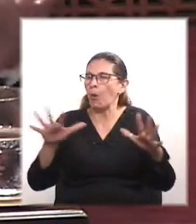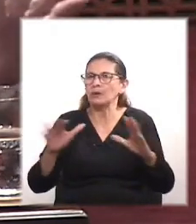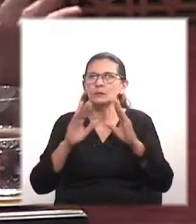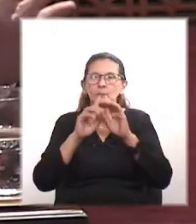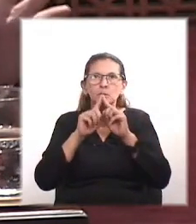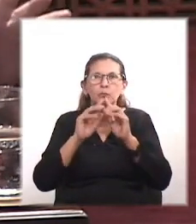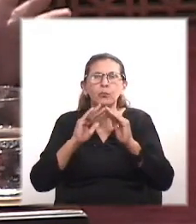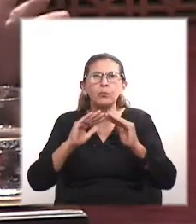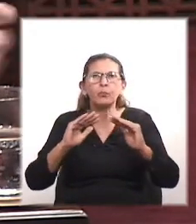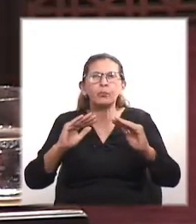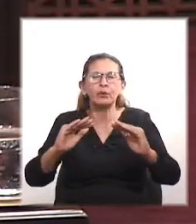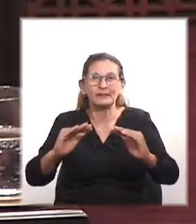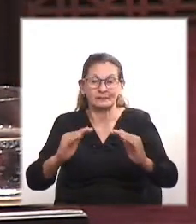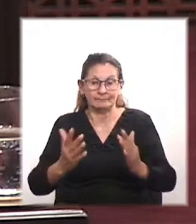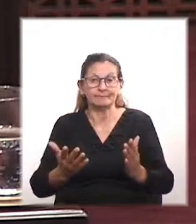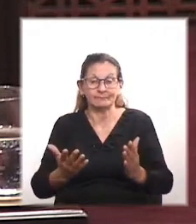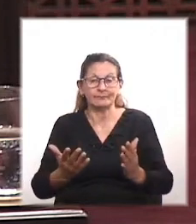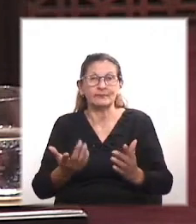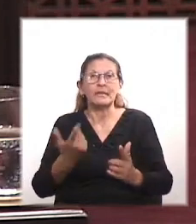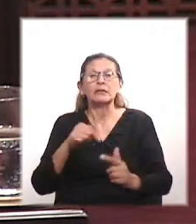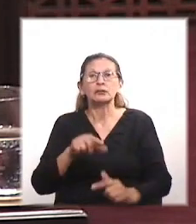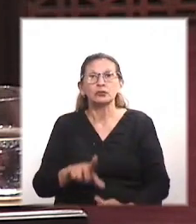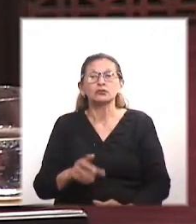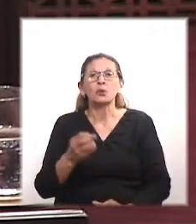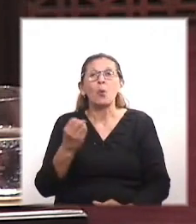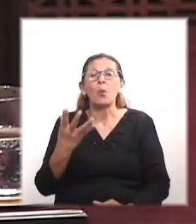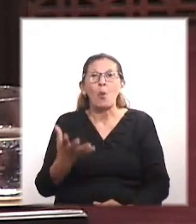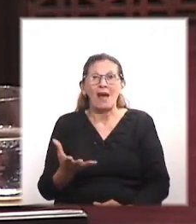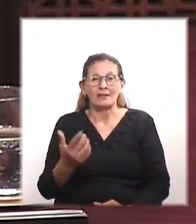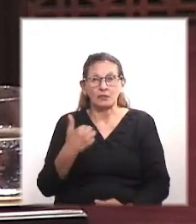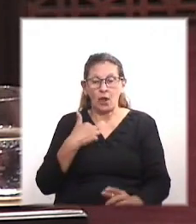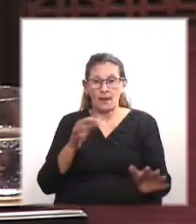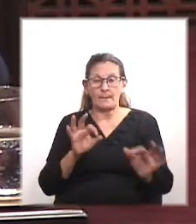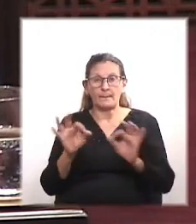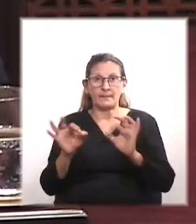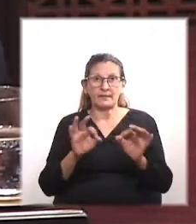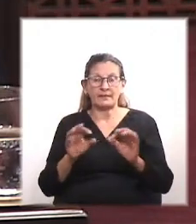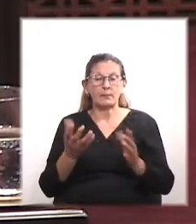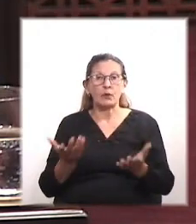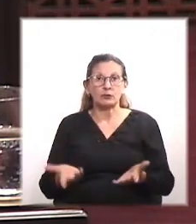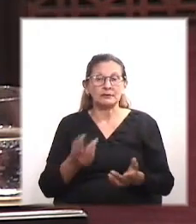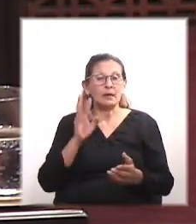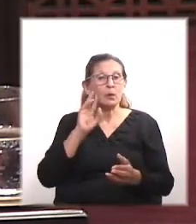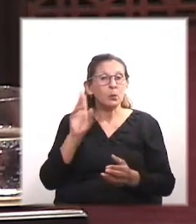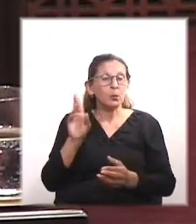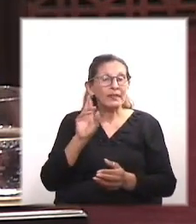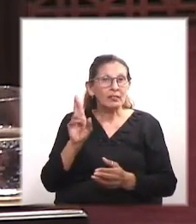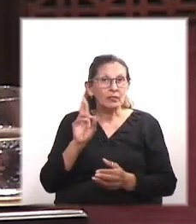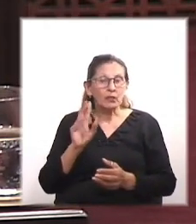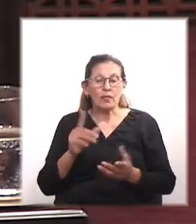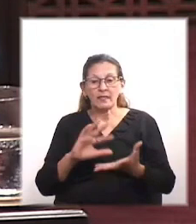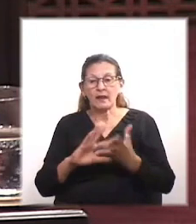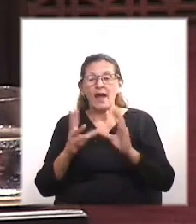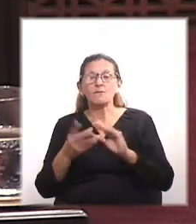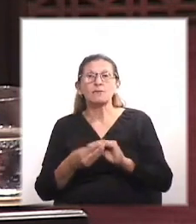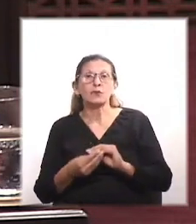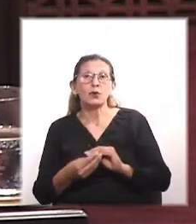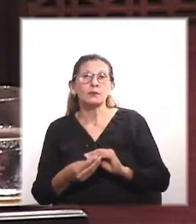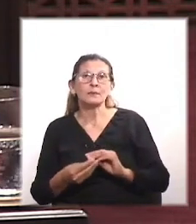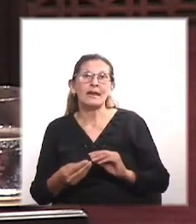recorrer por todo 18 de julio. Entonces, cuando medimos la pirotecnia, cuando medíamos el sonido, de la forma que